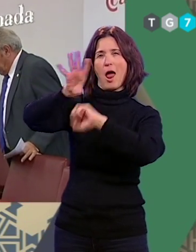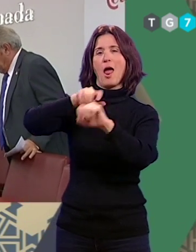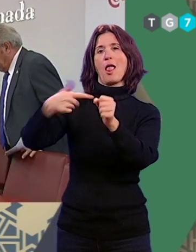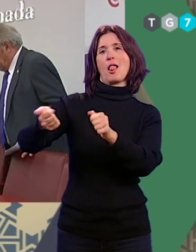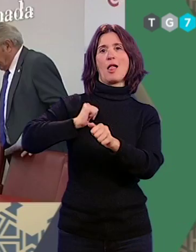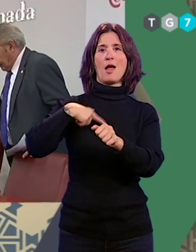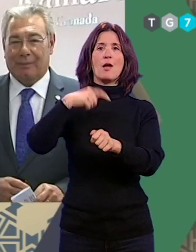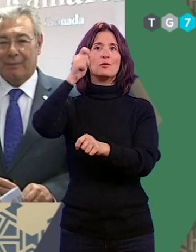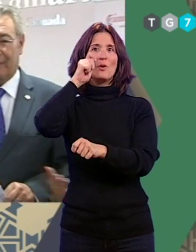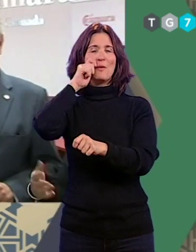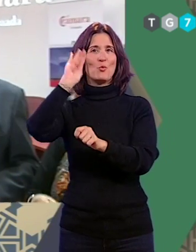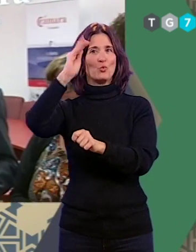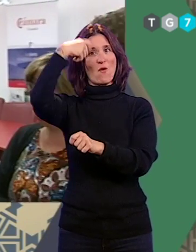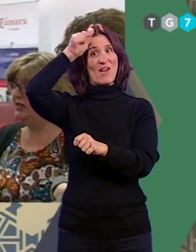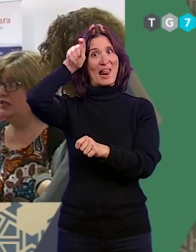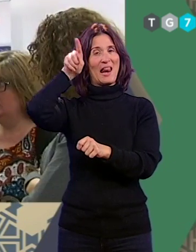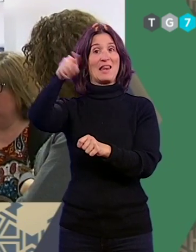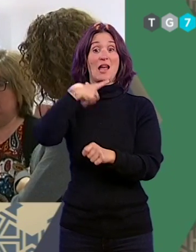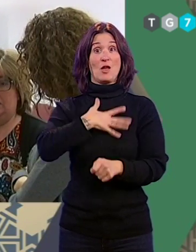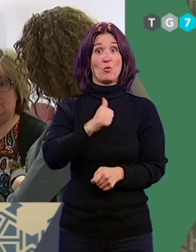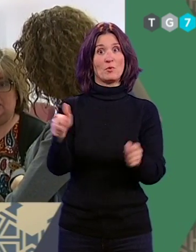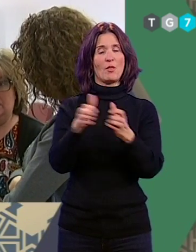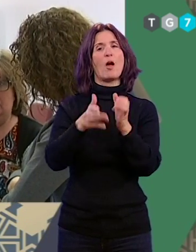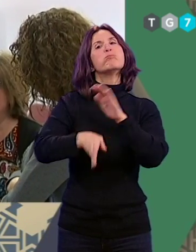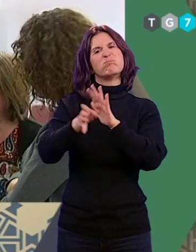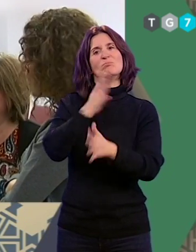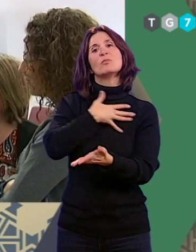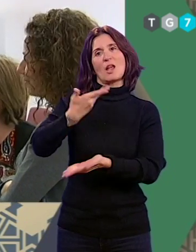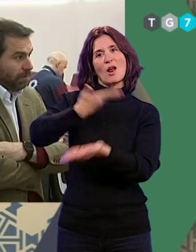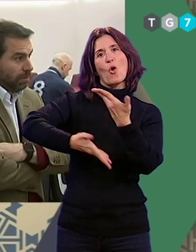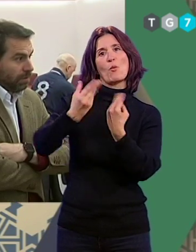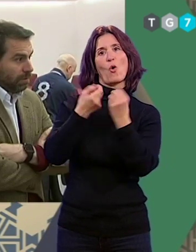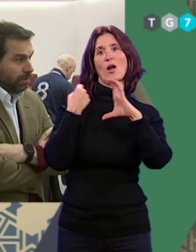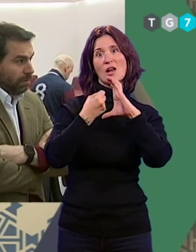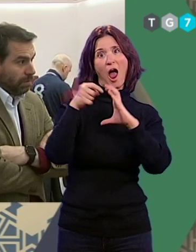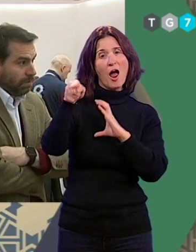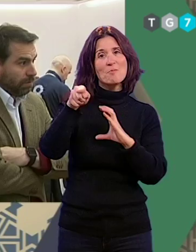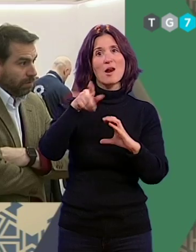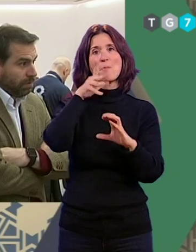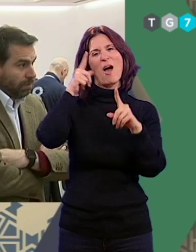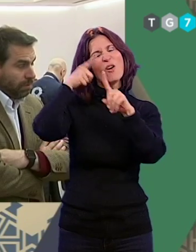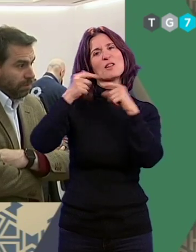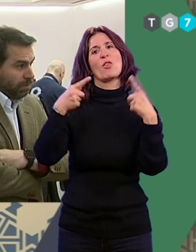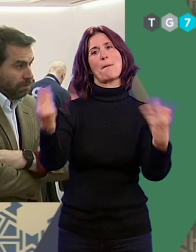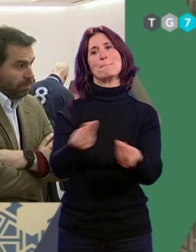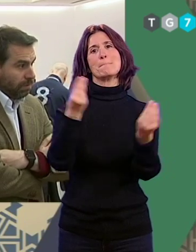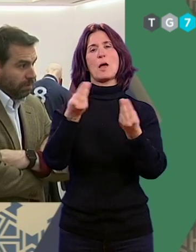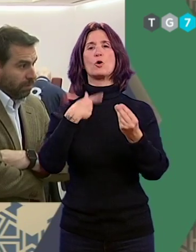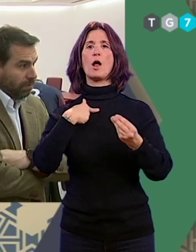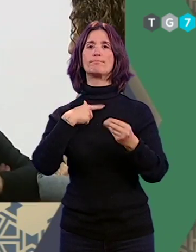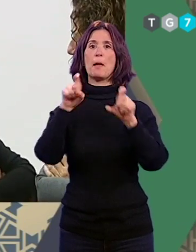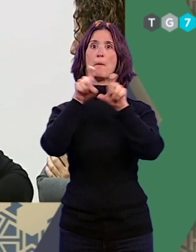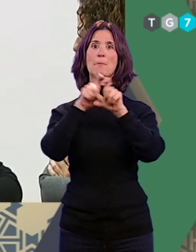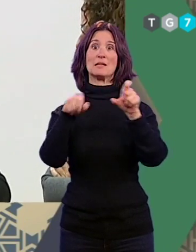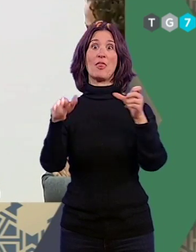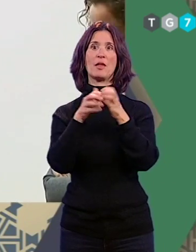de Turismo de Berlín. El Ayuntamiento de Granada quiere seguir colaborando con la Cámara de Comercio con el objetivo de mejorar el posicionamiento de las